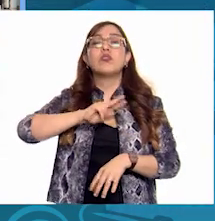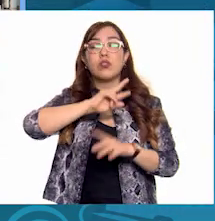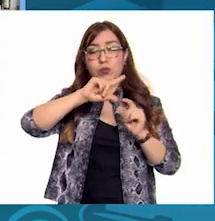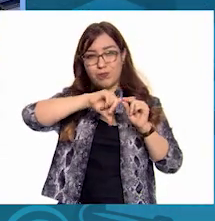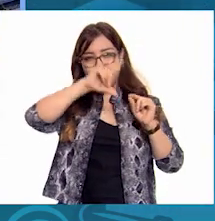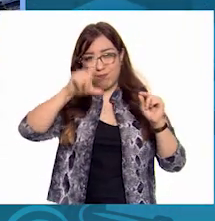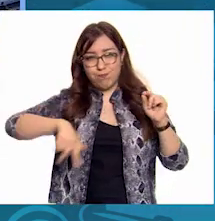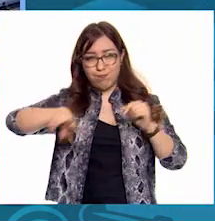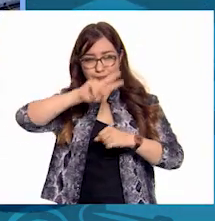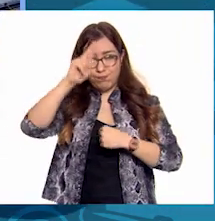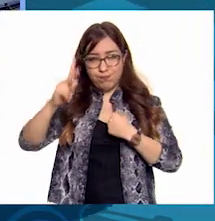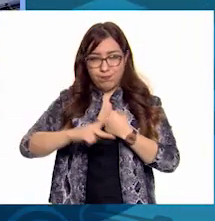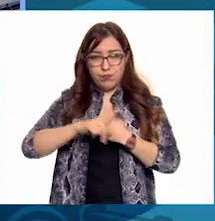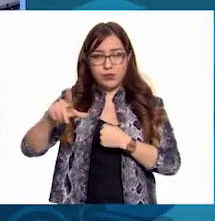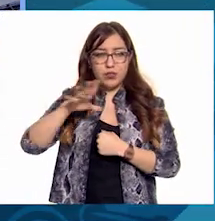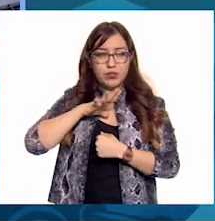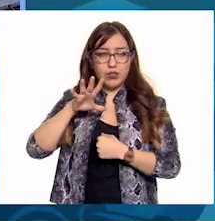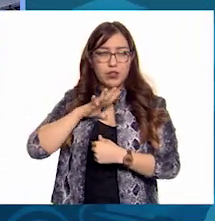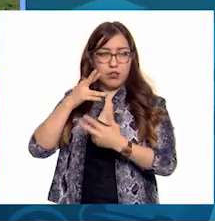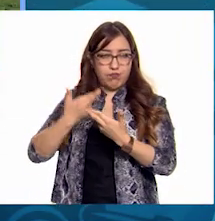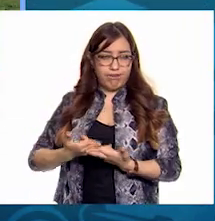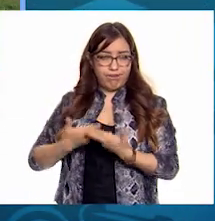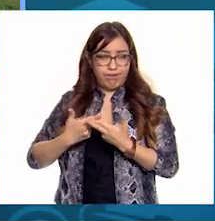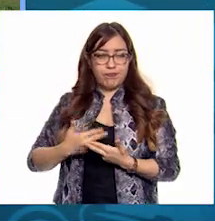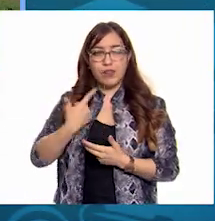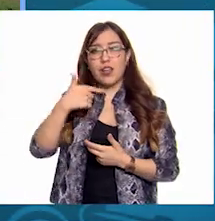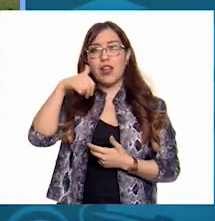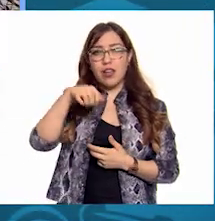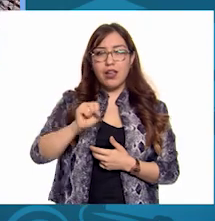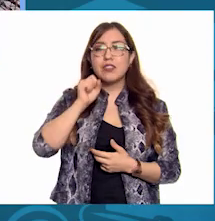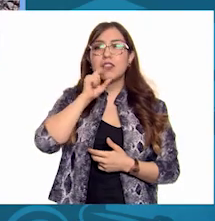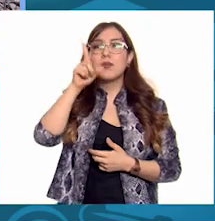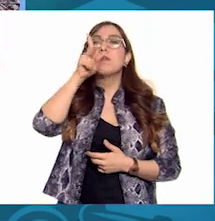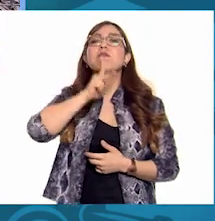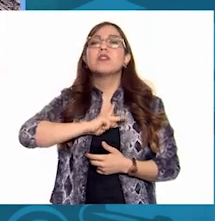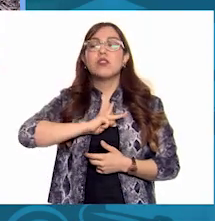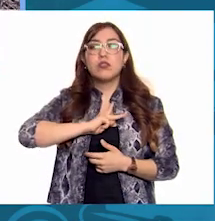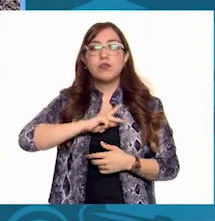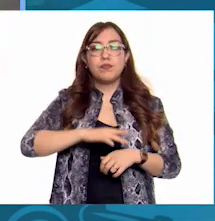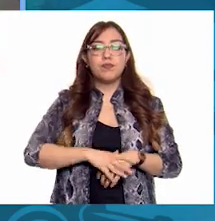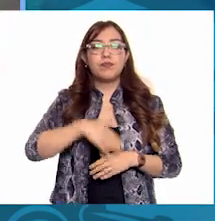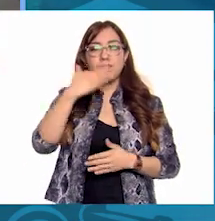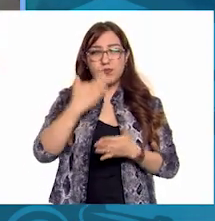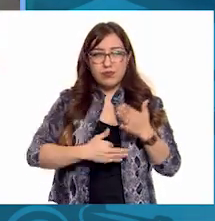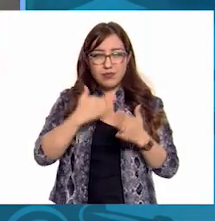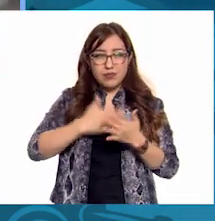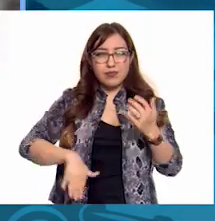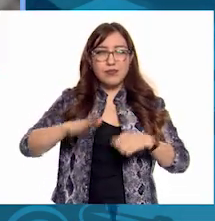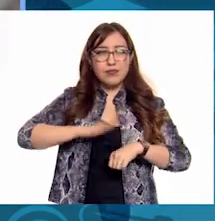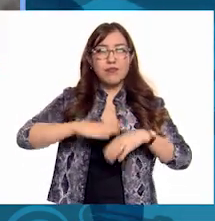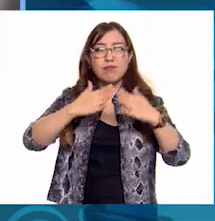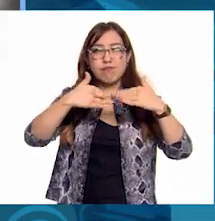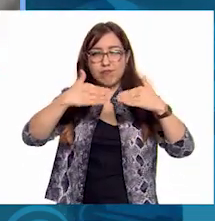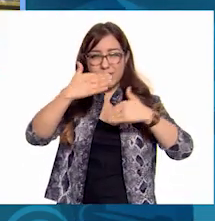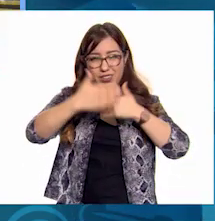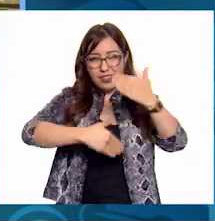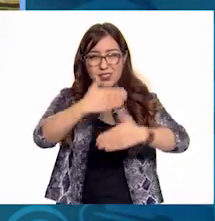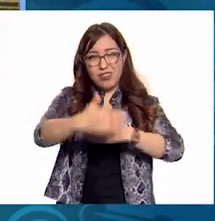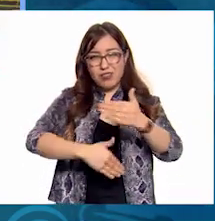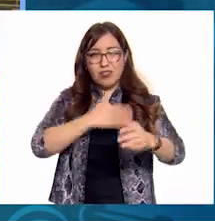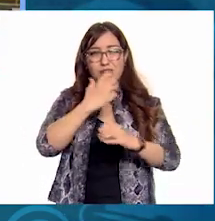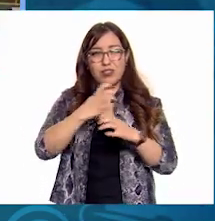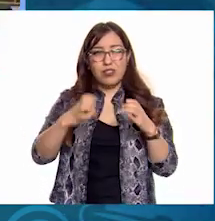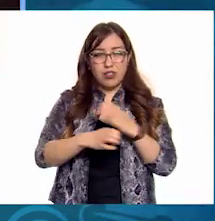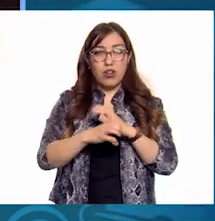de las reservas nacionales de crudo y de gas La falta de planeación del desarrollo urbano Y la concentración de actividades económicas En